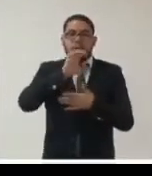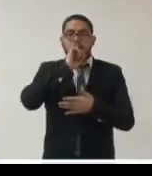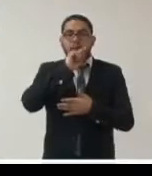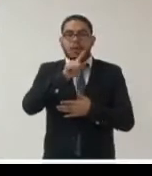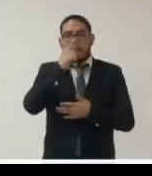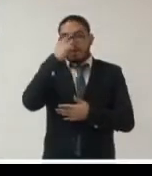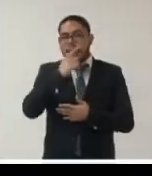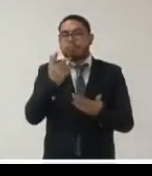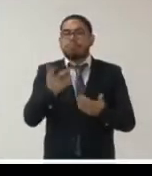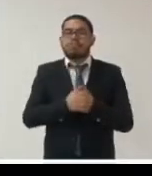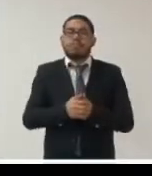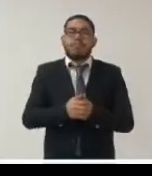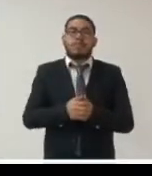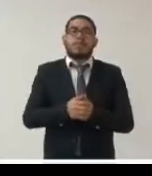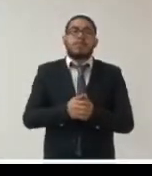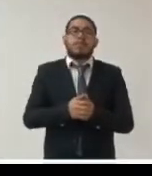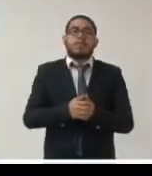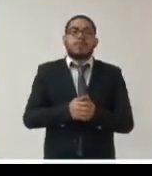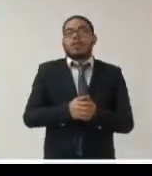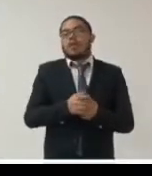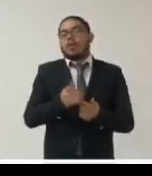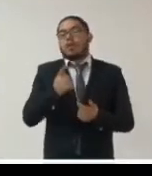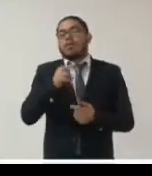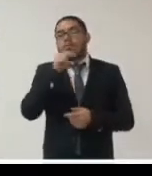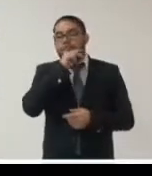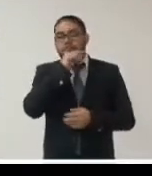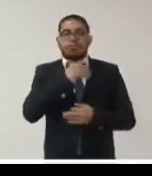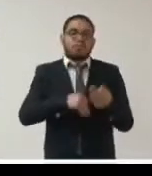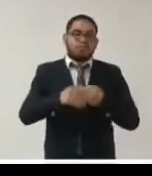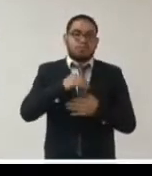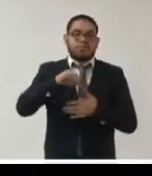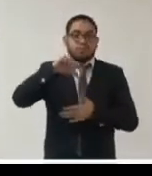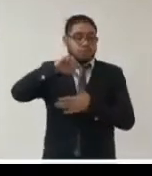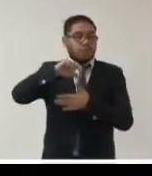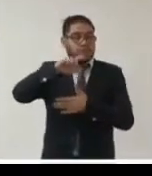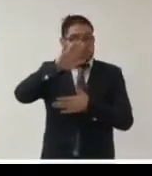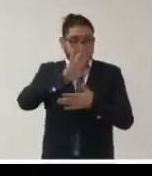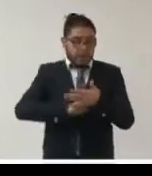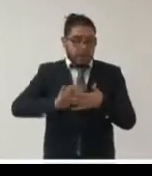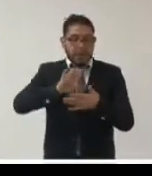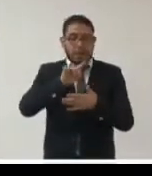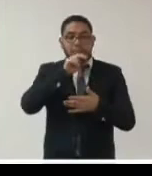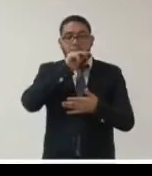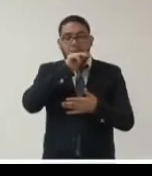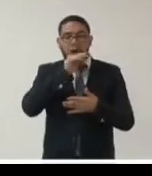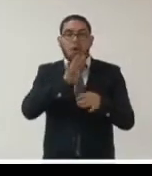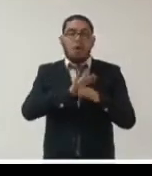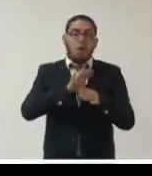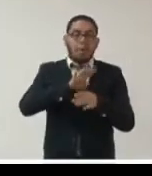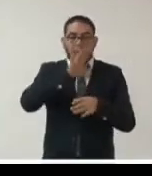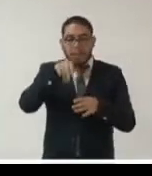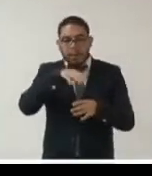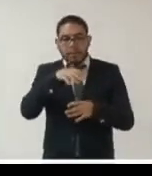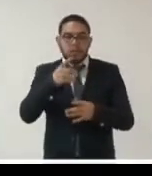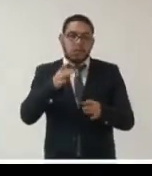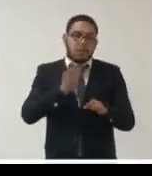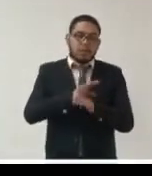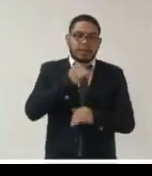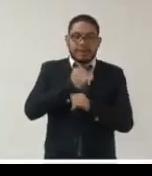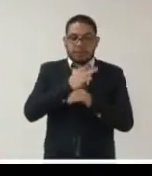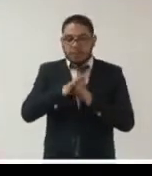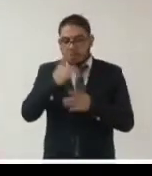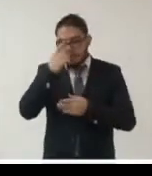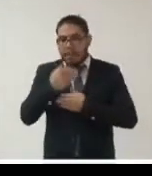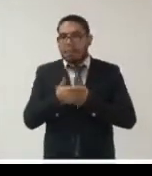datos personales que también están preocupados pero también ocupados en buscar dar información a la